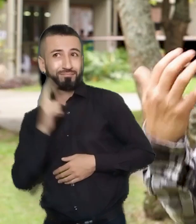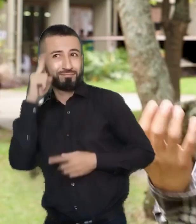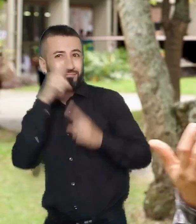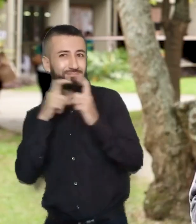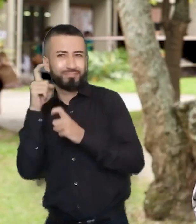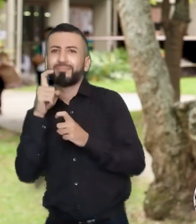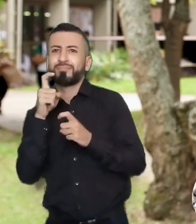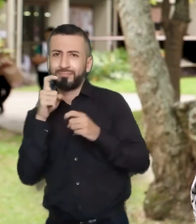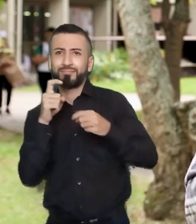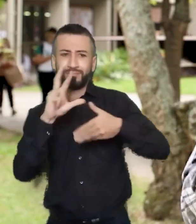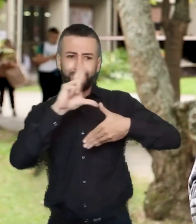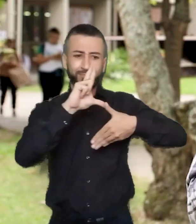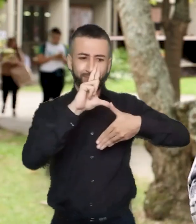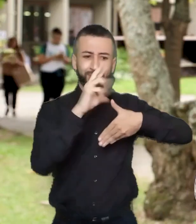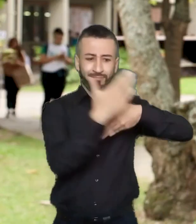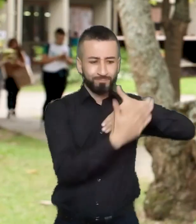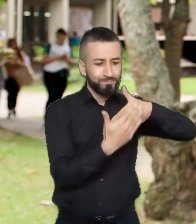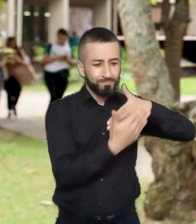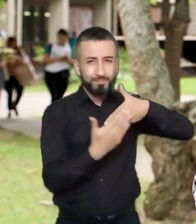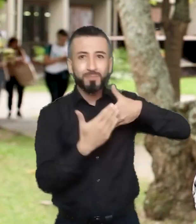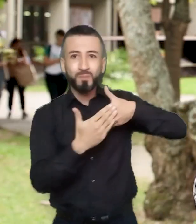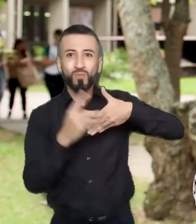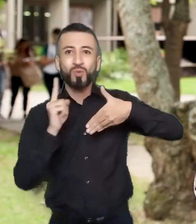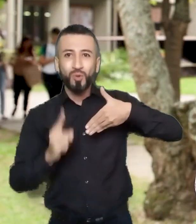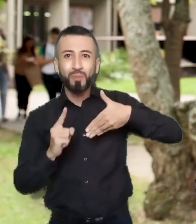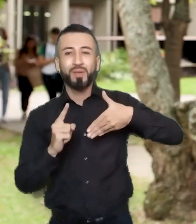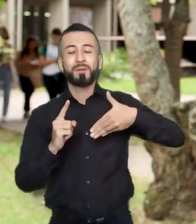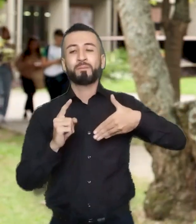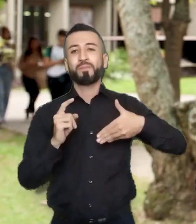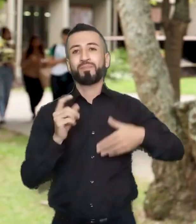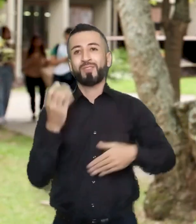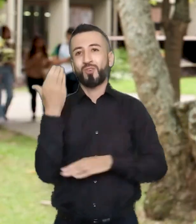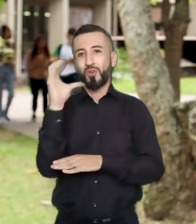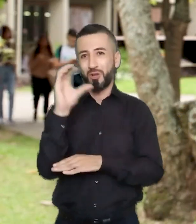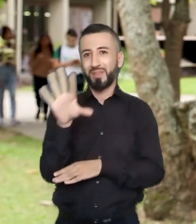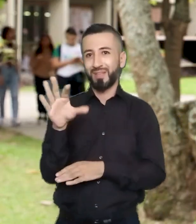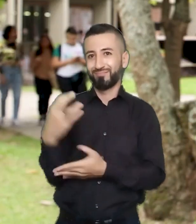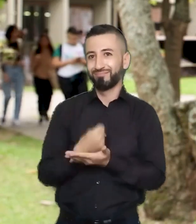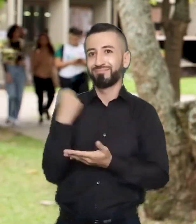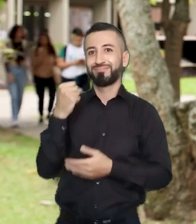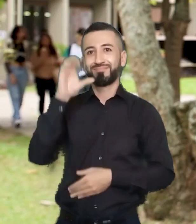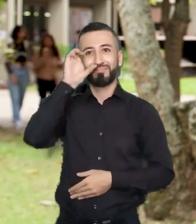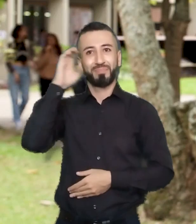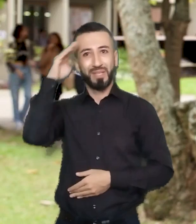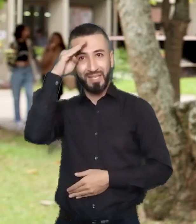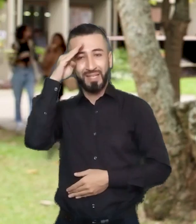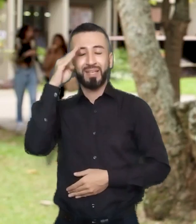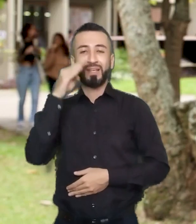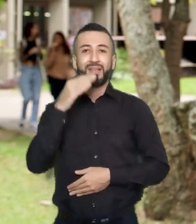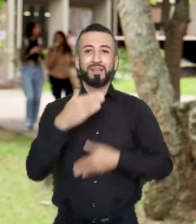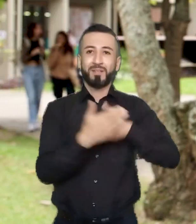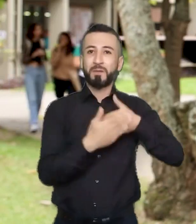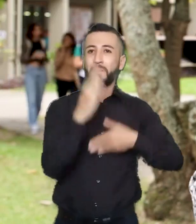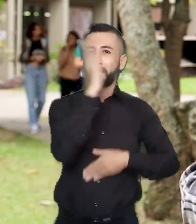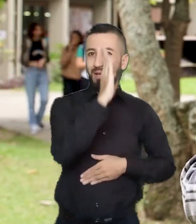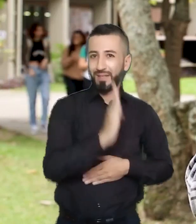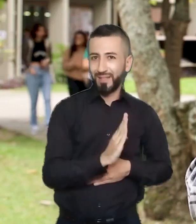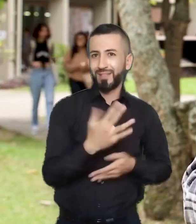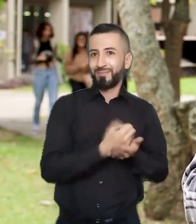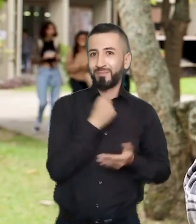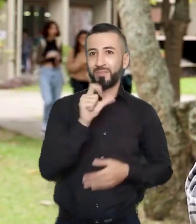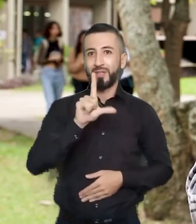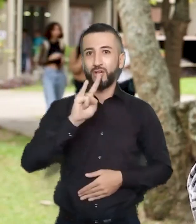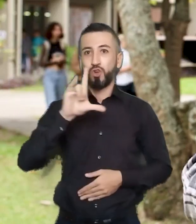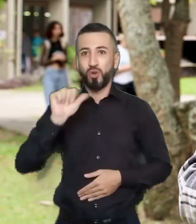Colombia o de Lula en Brasil, plantean la idea de qué podría pasar con la región y particularmente con el proceso constituyente de Chile, que